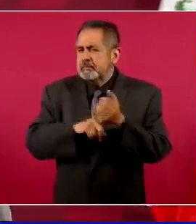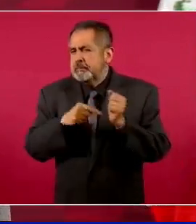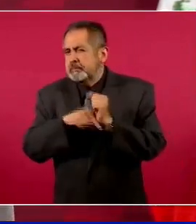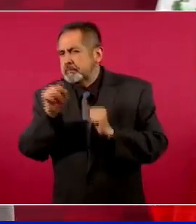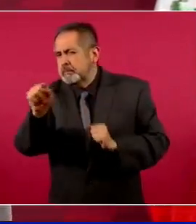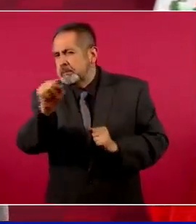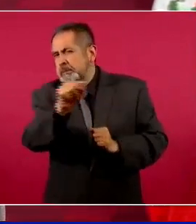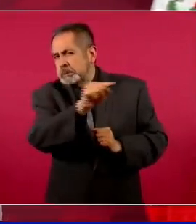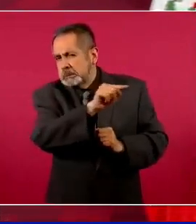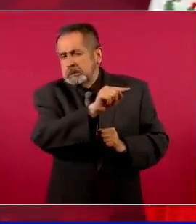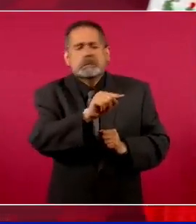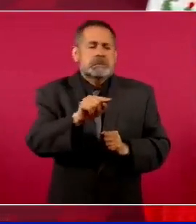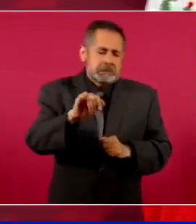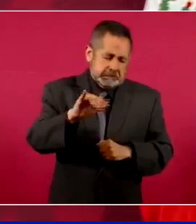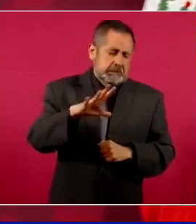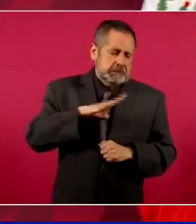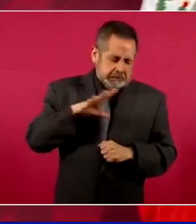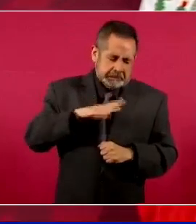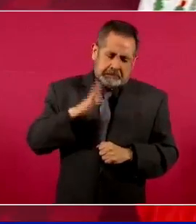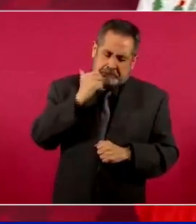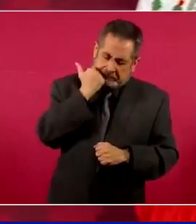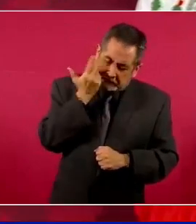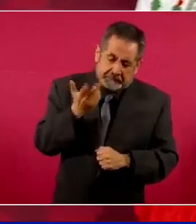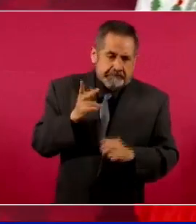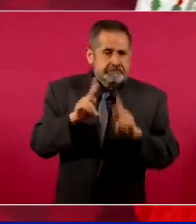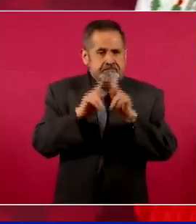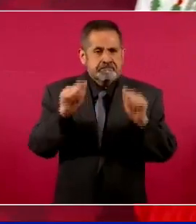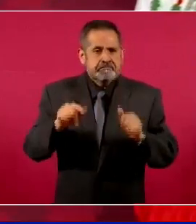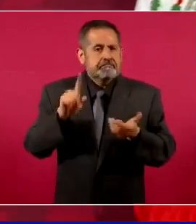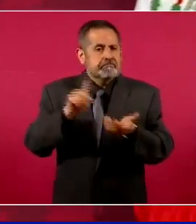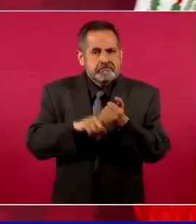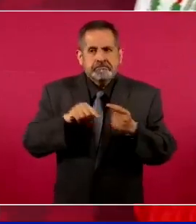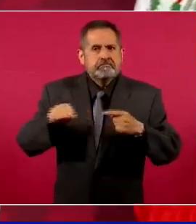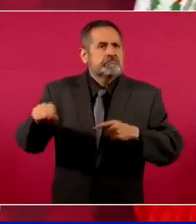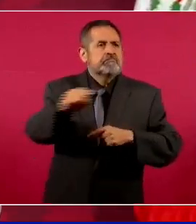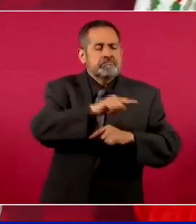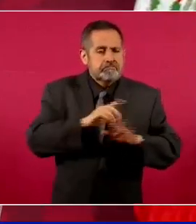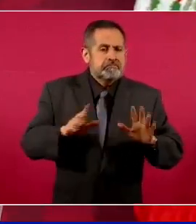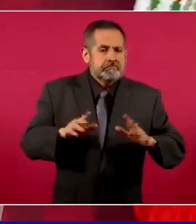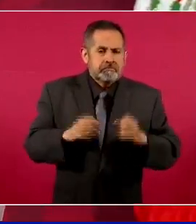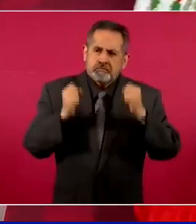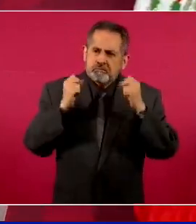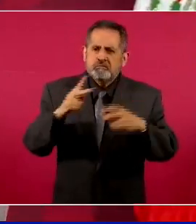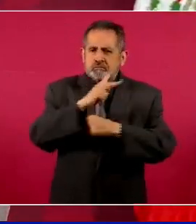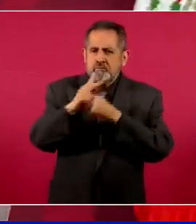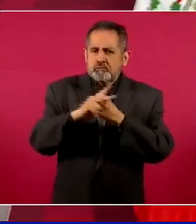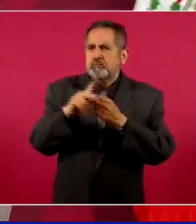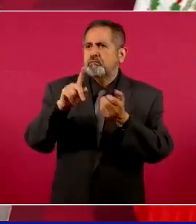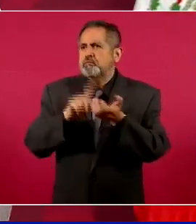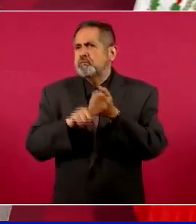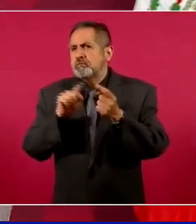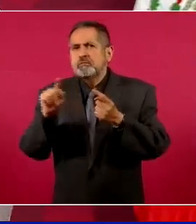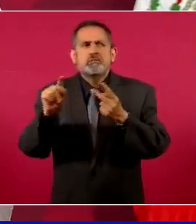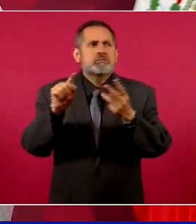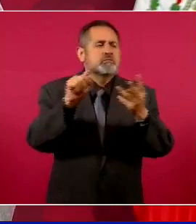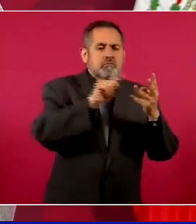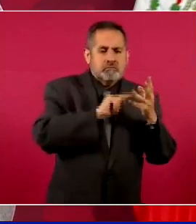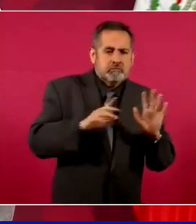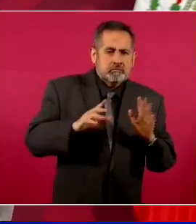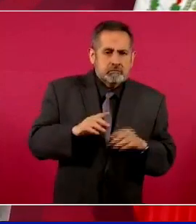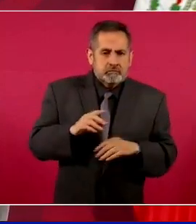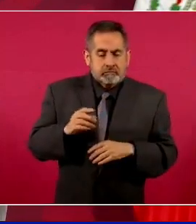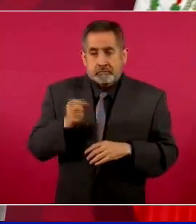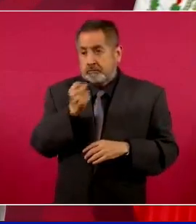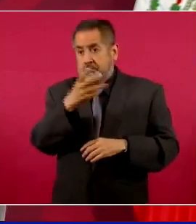interno en muchos países, incluso en